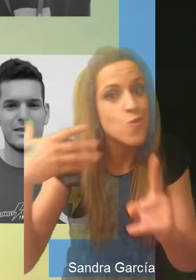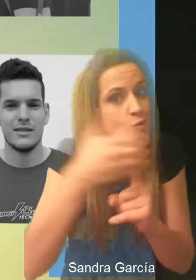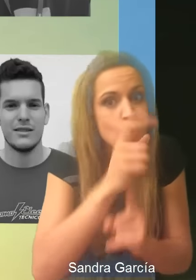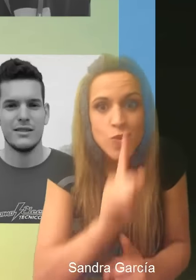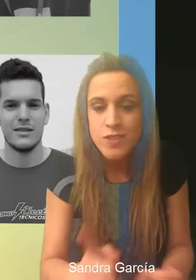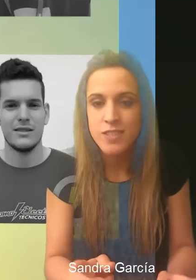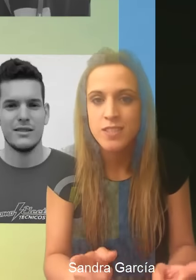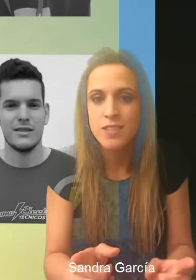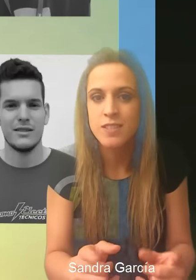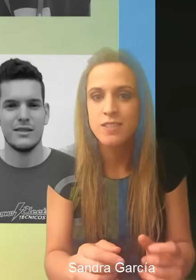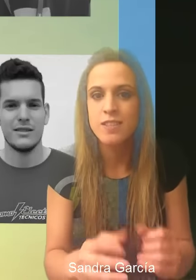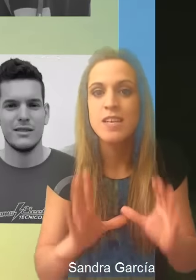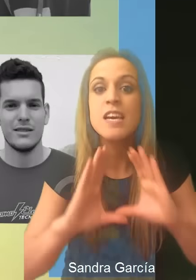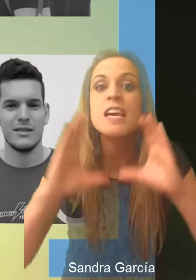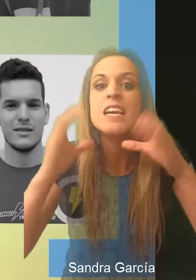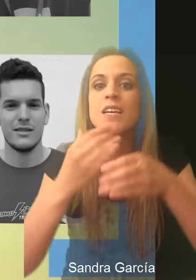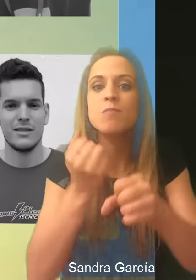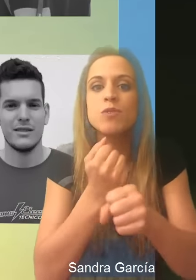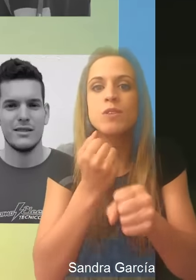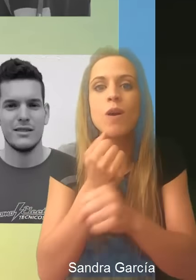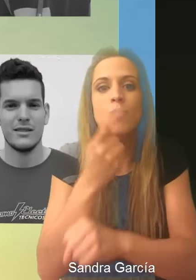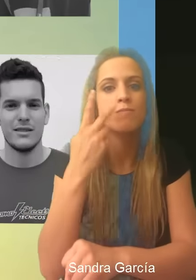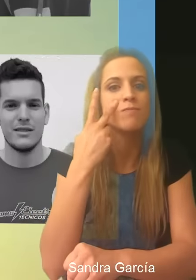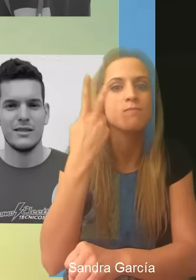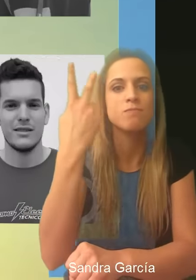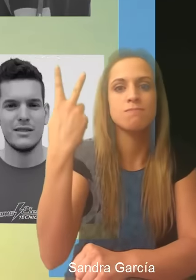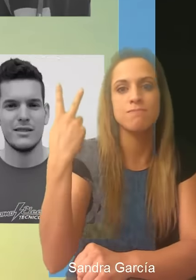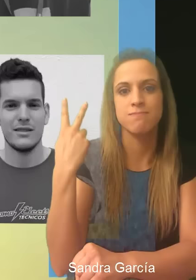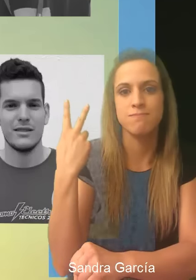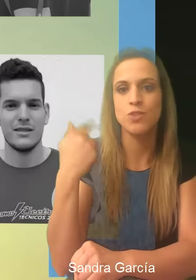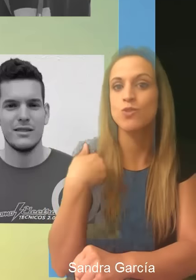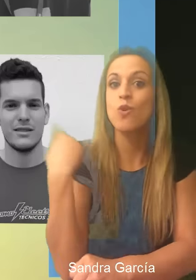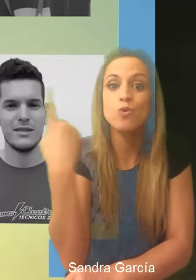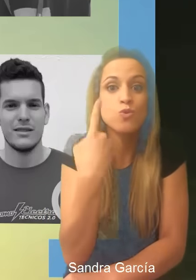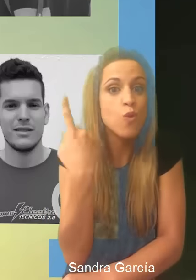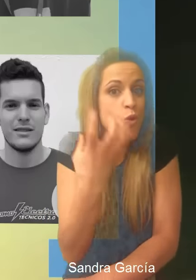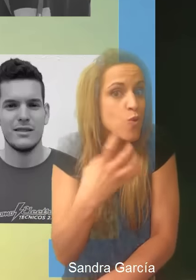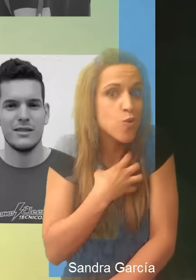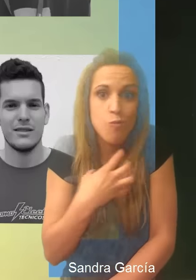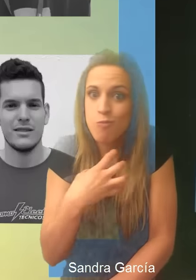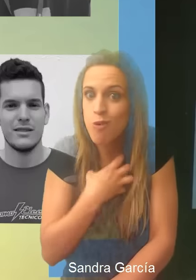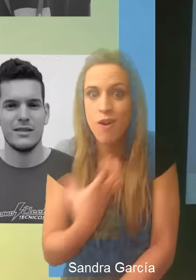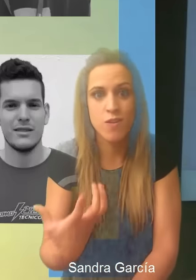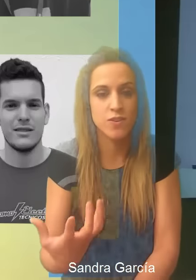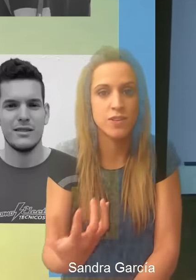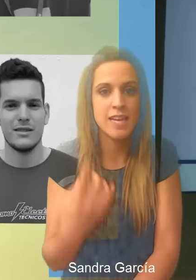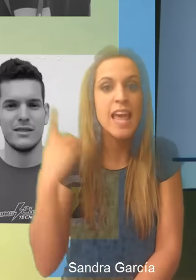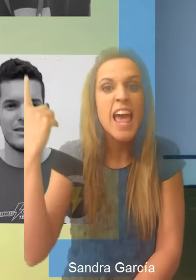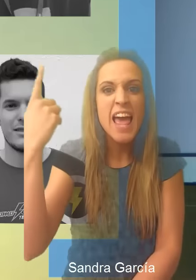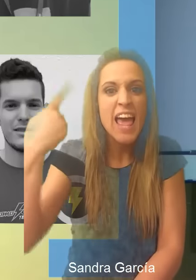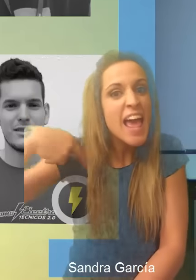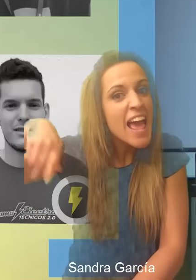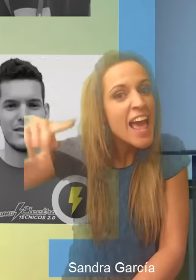valores de Domo Electra. Este es el equipo. Yo no lo puedo hacer solo. Ellos me ayudan.